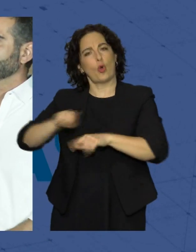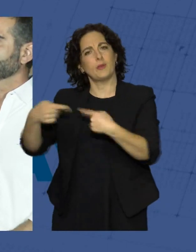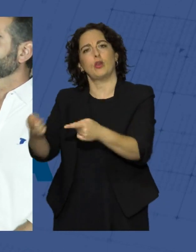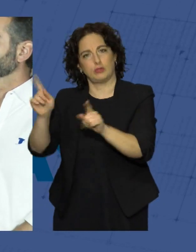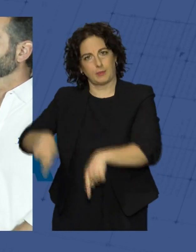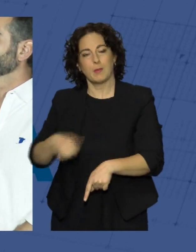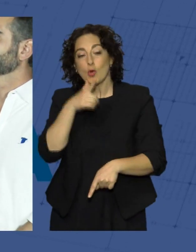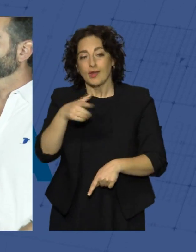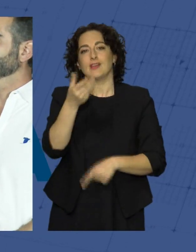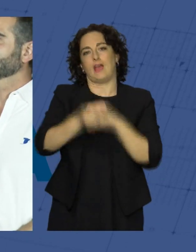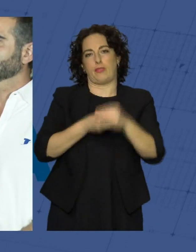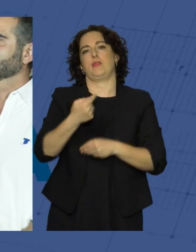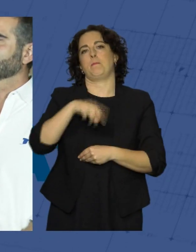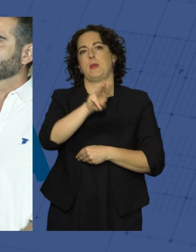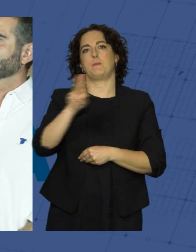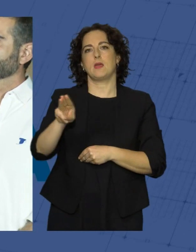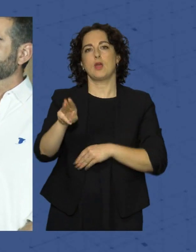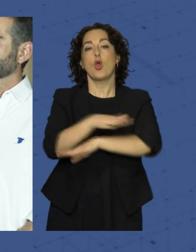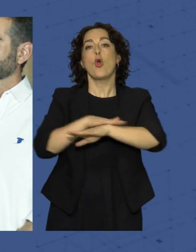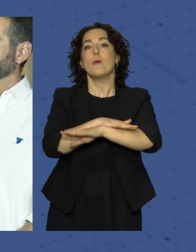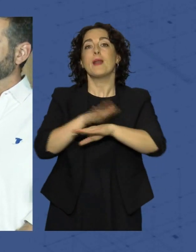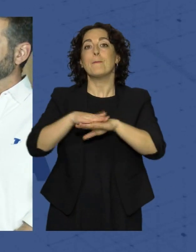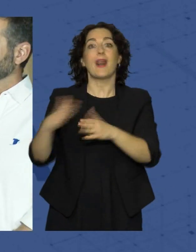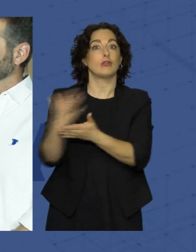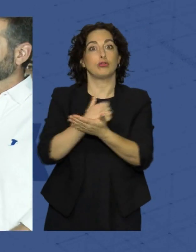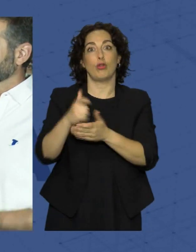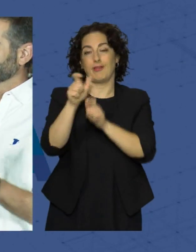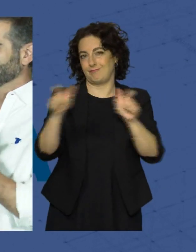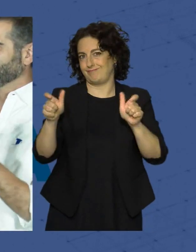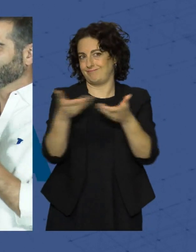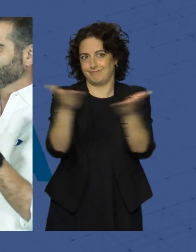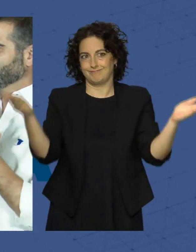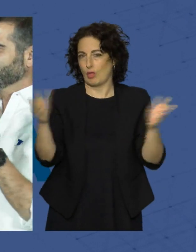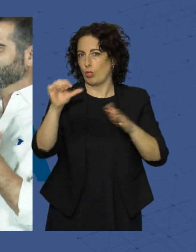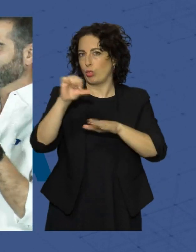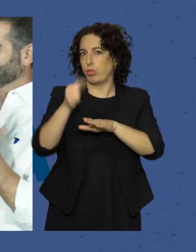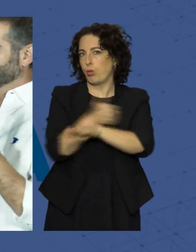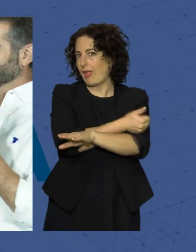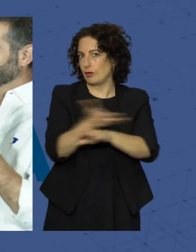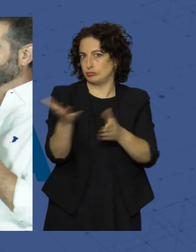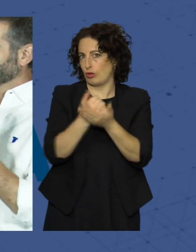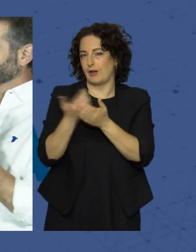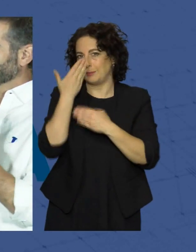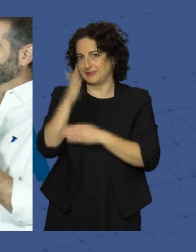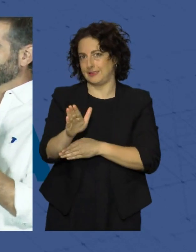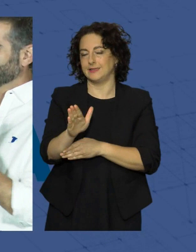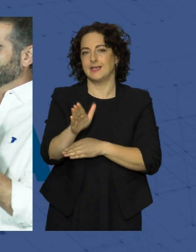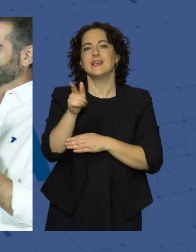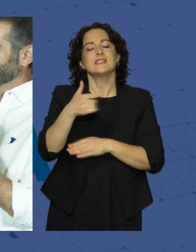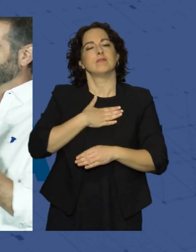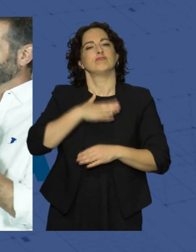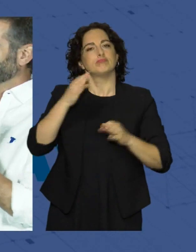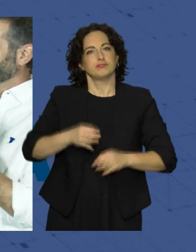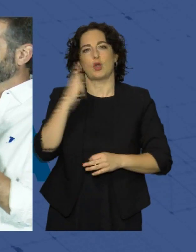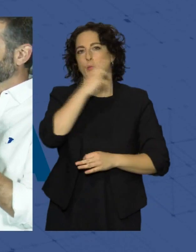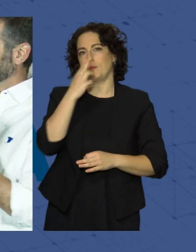hace el Partido Popular, gobernar para toda la ciudad, para todos los ciudadanos a los que representa. Y ese es nuestro compromiso